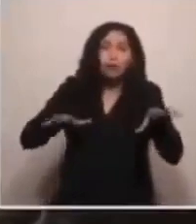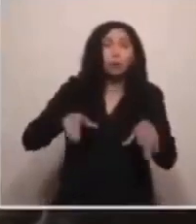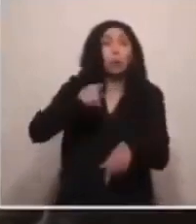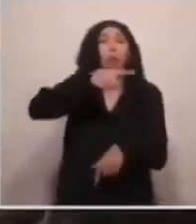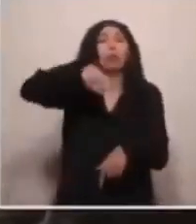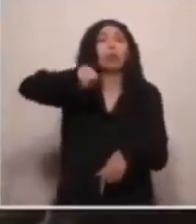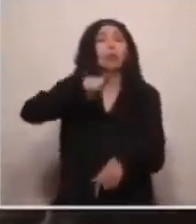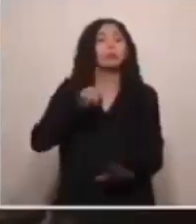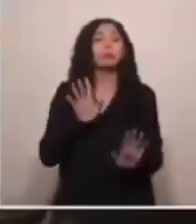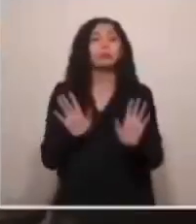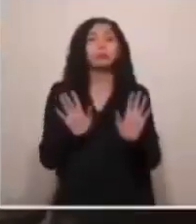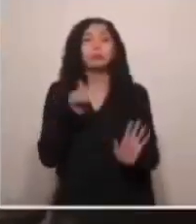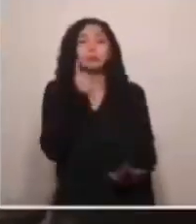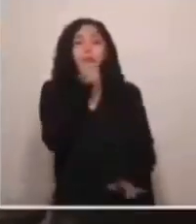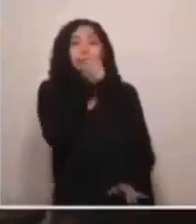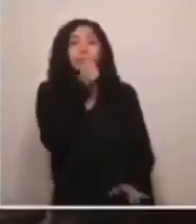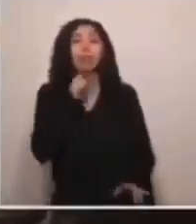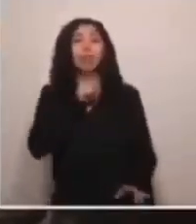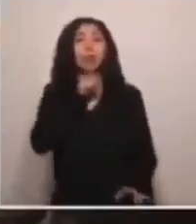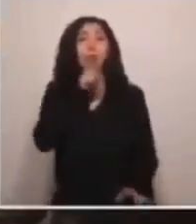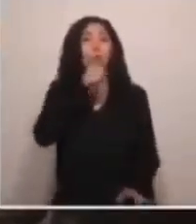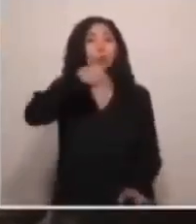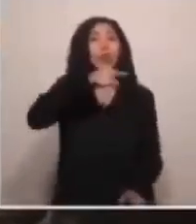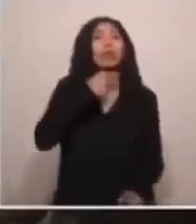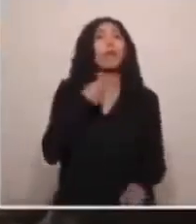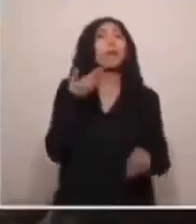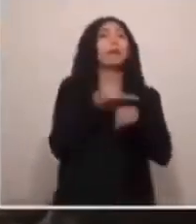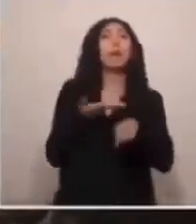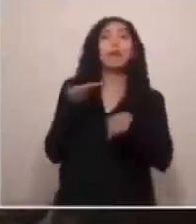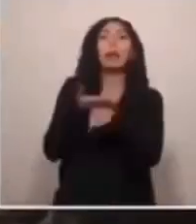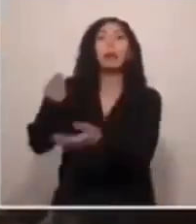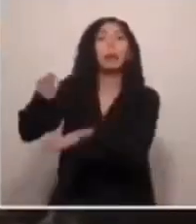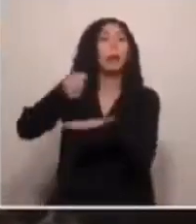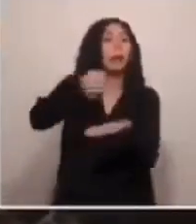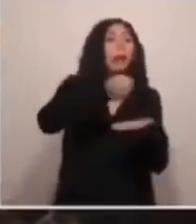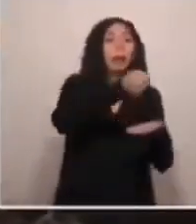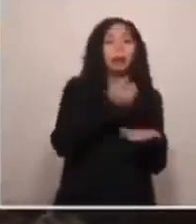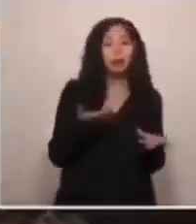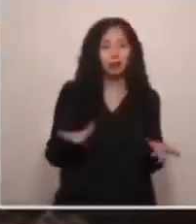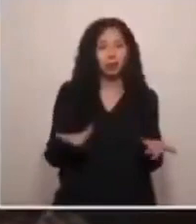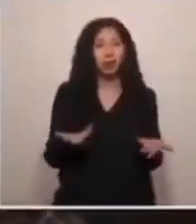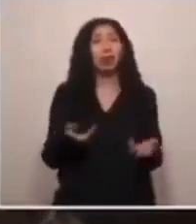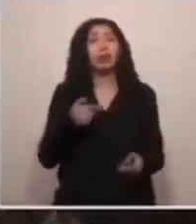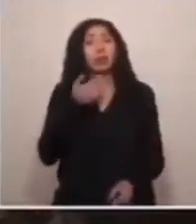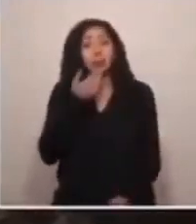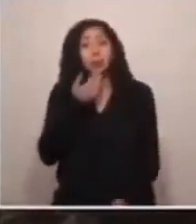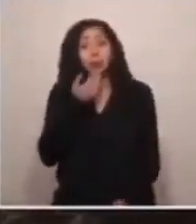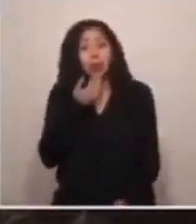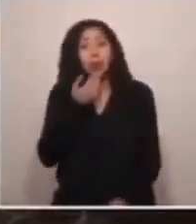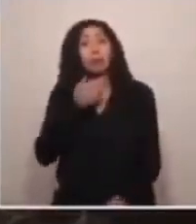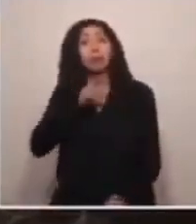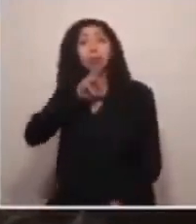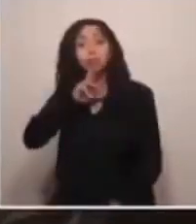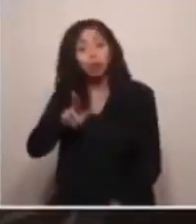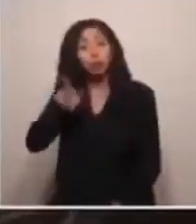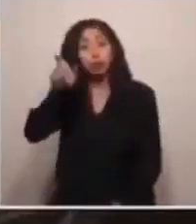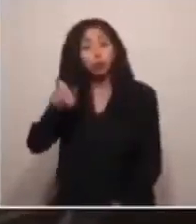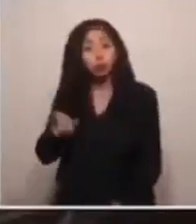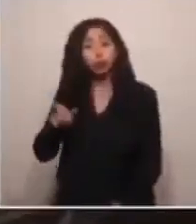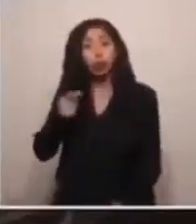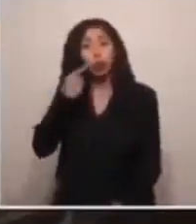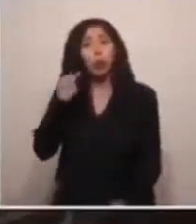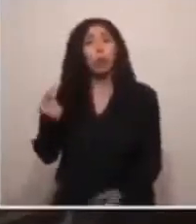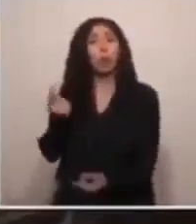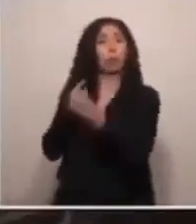lujitos de élite, que quieren seguir manteniendo pidiendo más asignaciones y recursos. Y respondiéndole al señor constituyente que nos interpela,